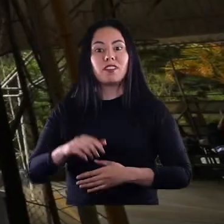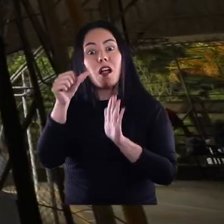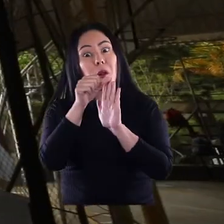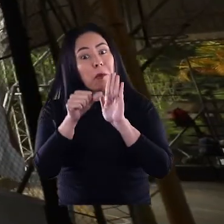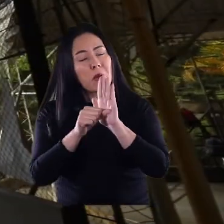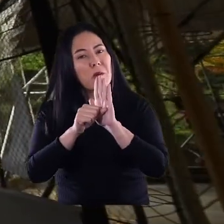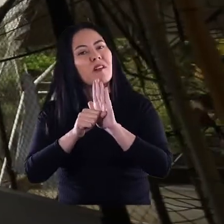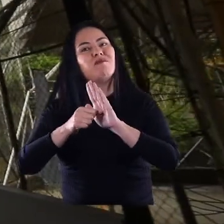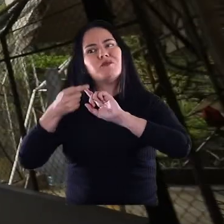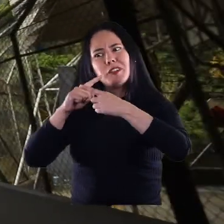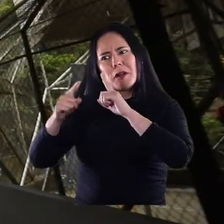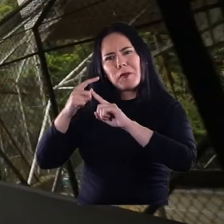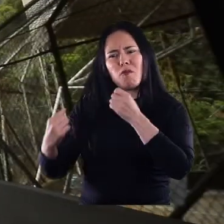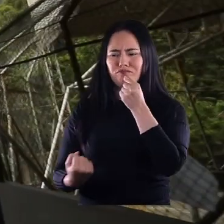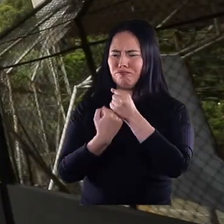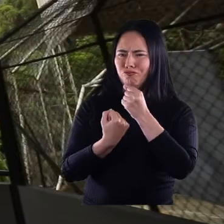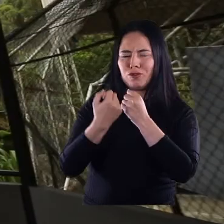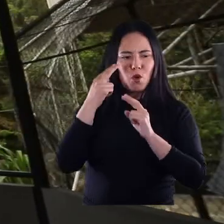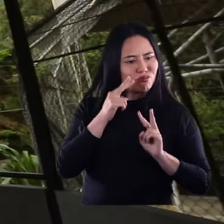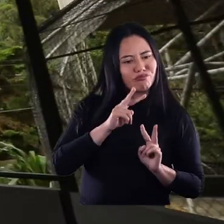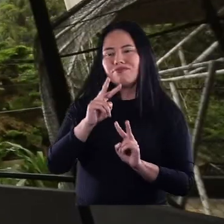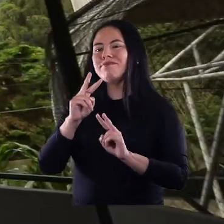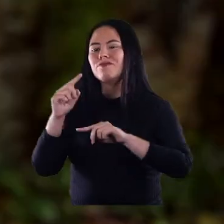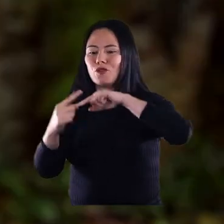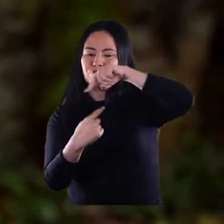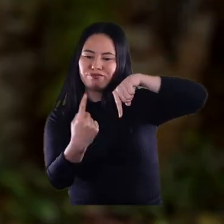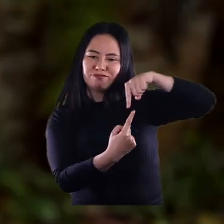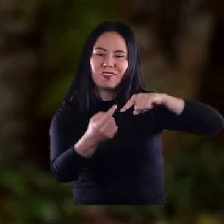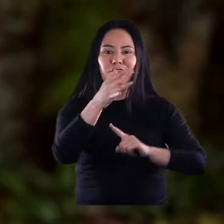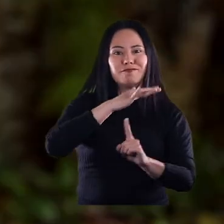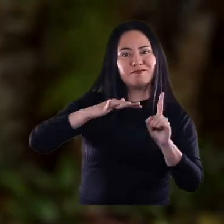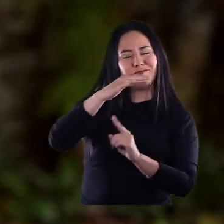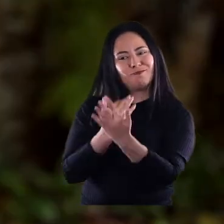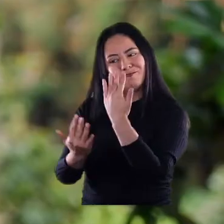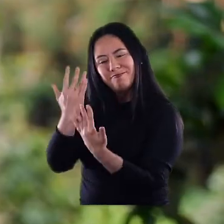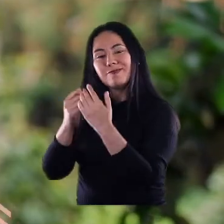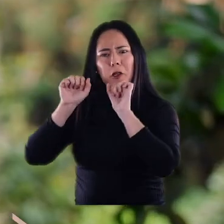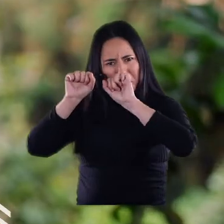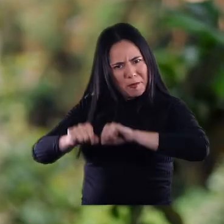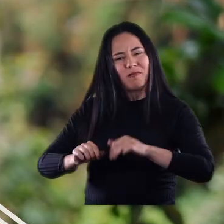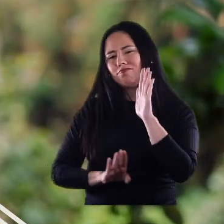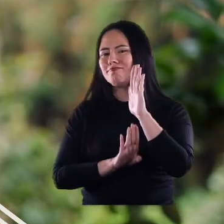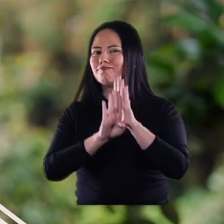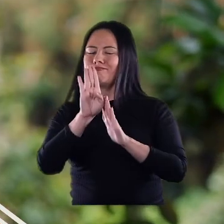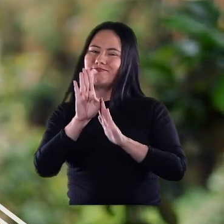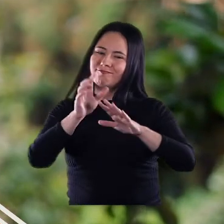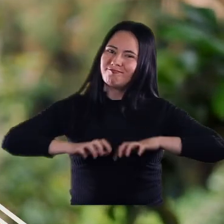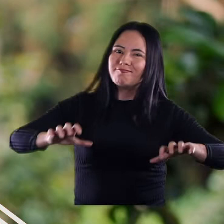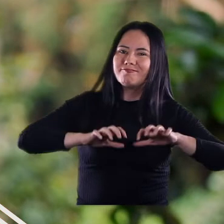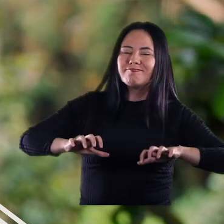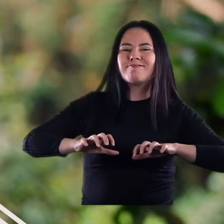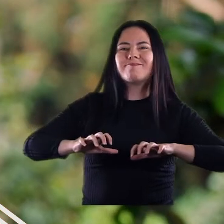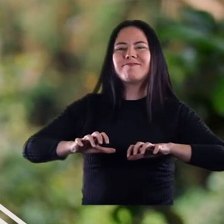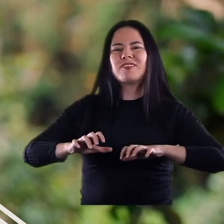El programa Colegios Amigos del Turismo llega a apoyar con una mirada desde lo turístico, desde lo ambiental y desde lo gastronómico. Nos ha permitido desarrollar una serie de